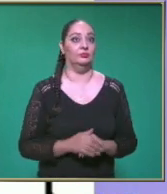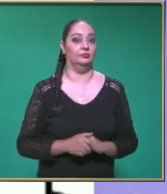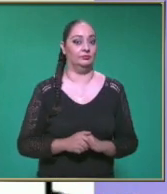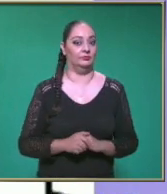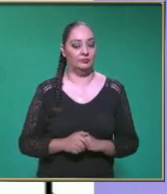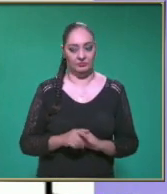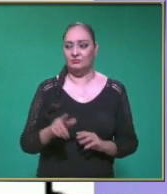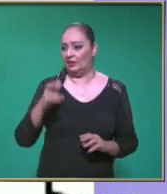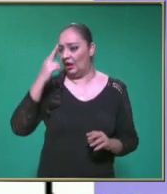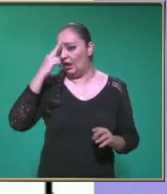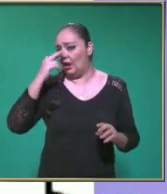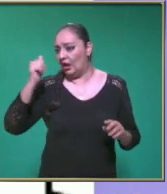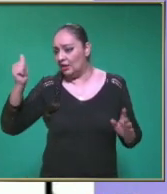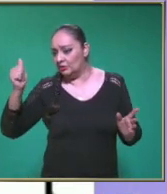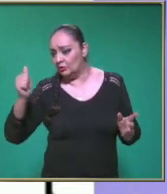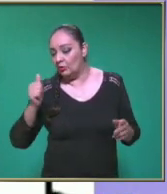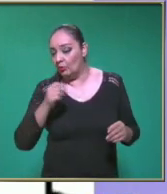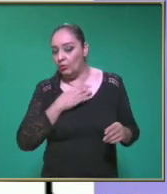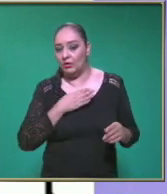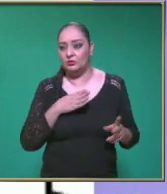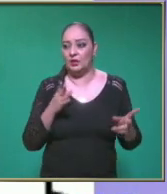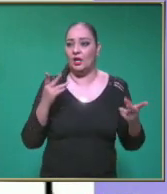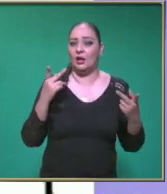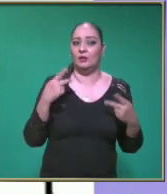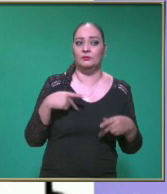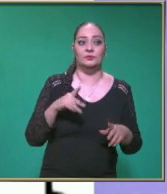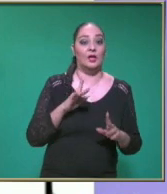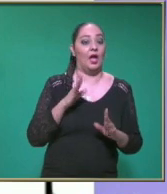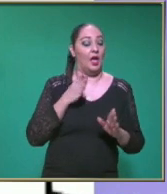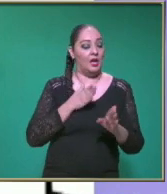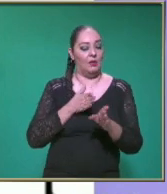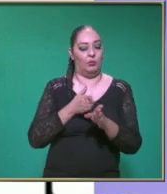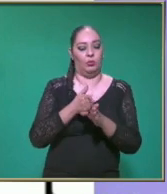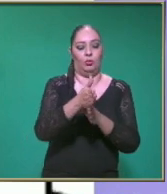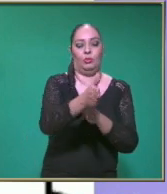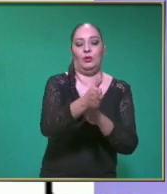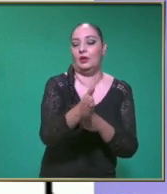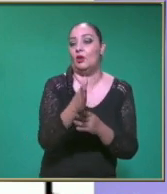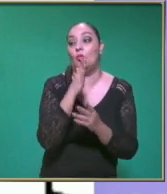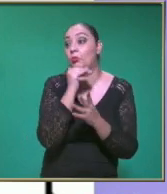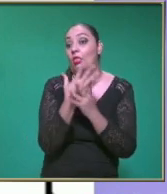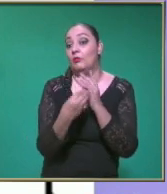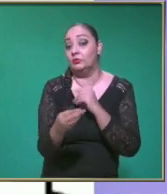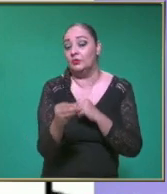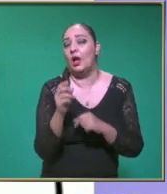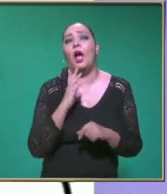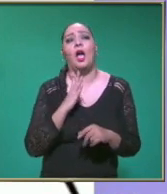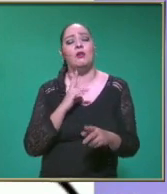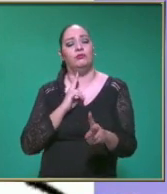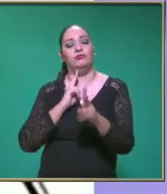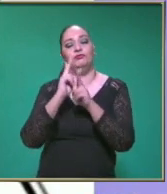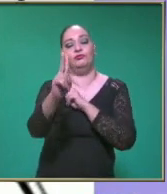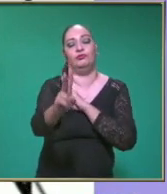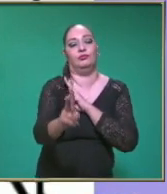Tienes razón Lo bueno es que La calle es totalmente Recta No podrá escapar Verás Qué velocidad Alcanzamos